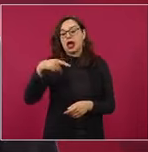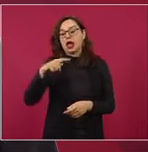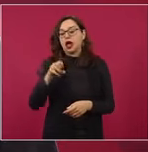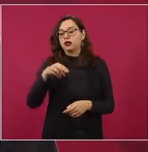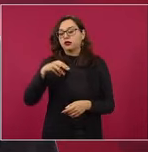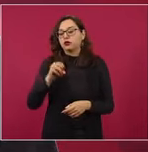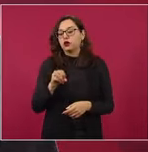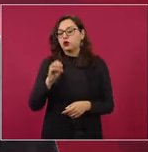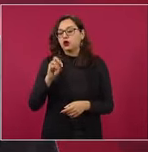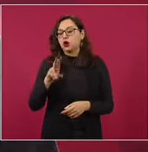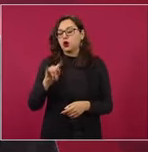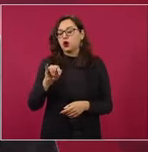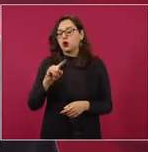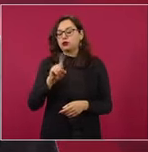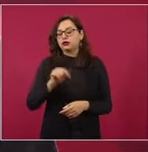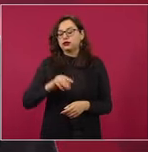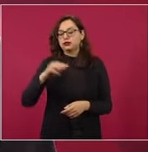Hacienda,